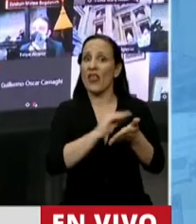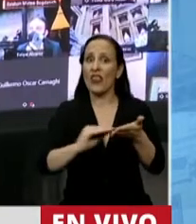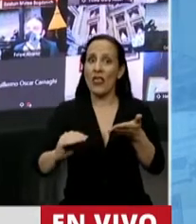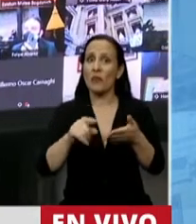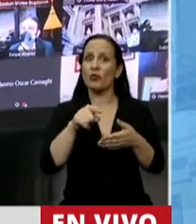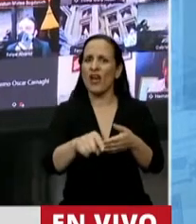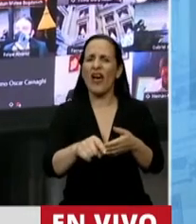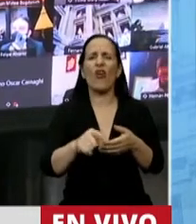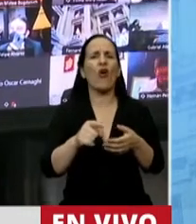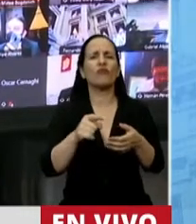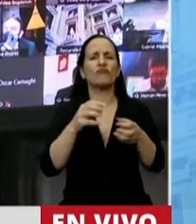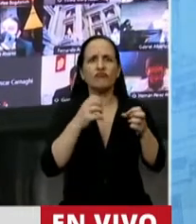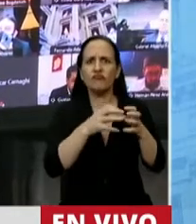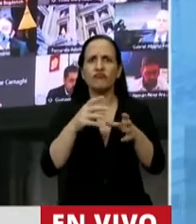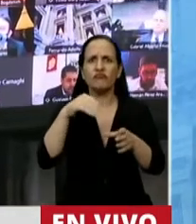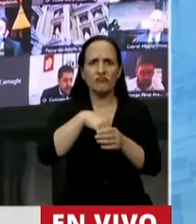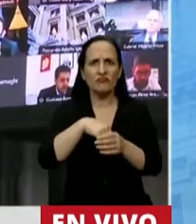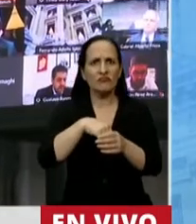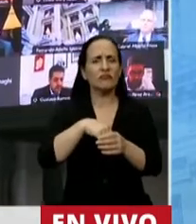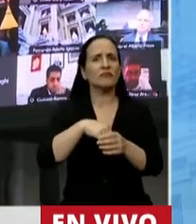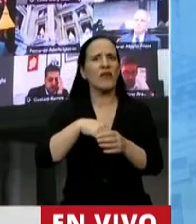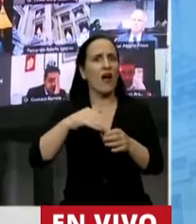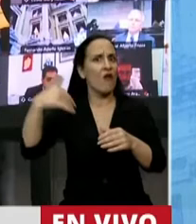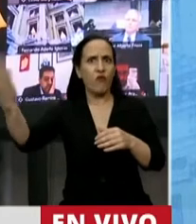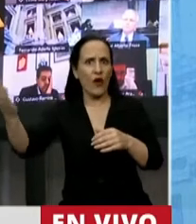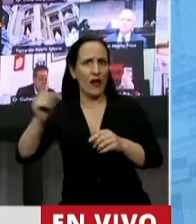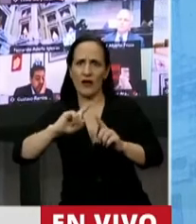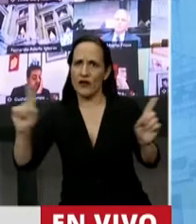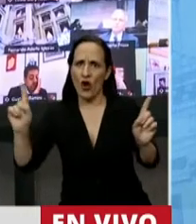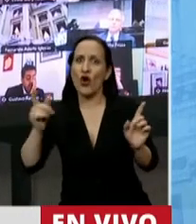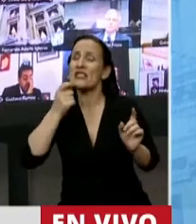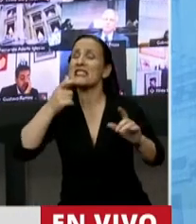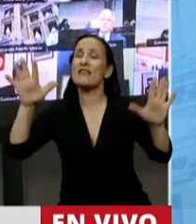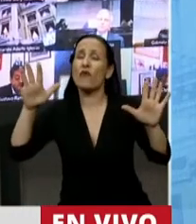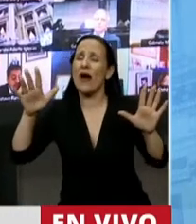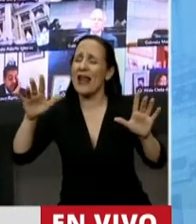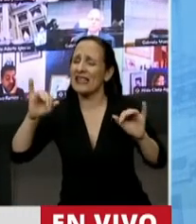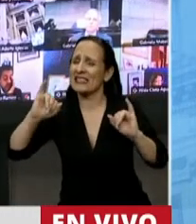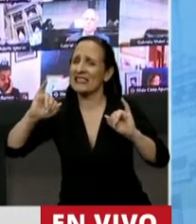no constituirán Cámara fuera de la sala de sesiones, salvo los casos de fuerza mayor.